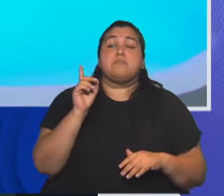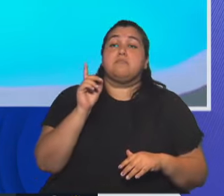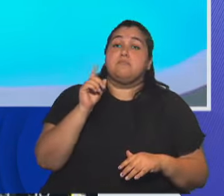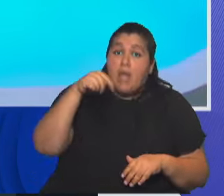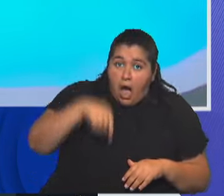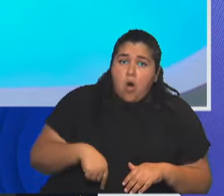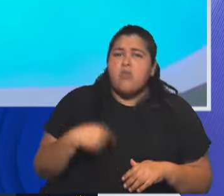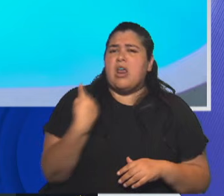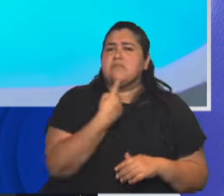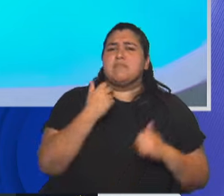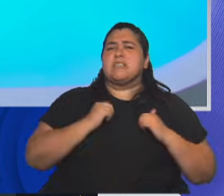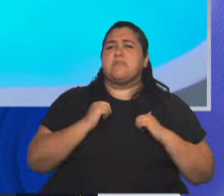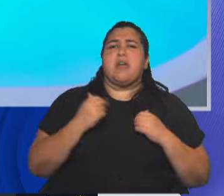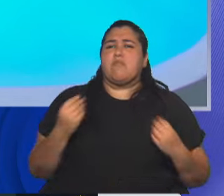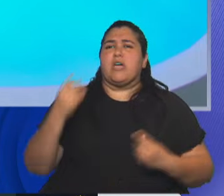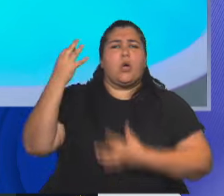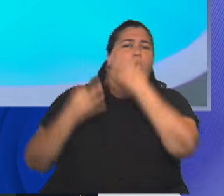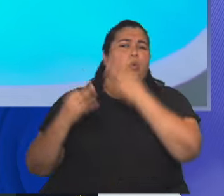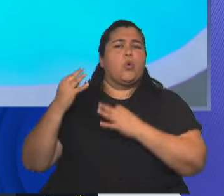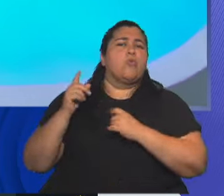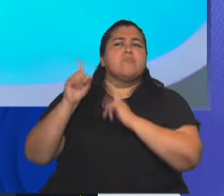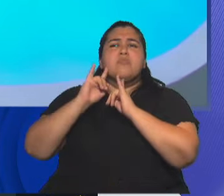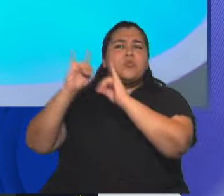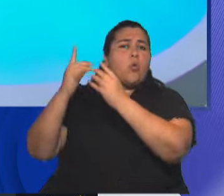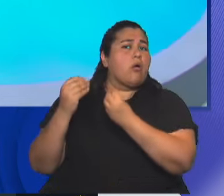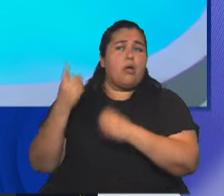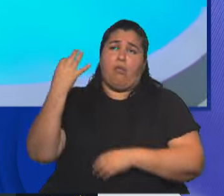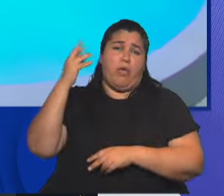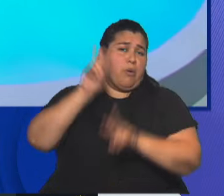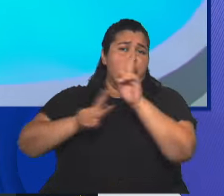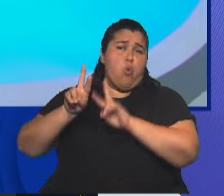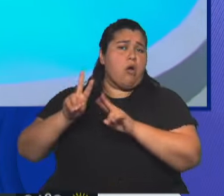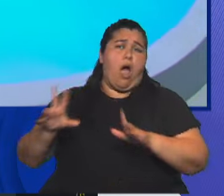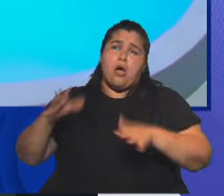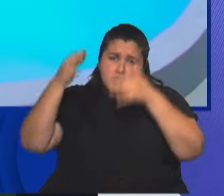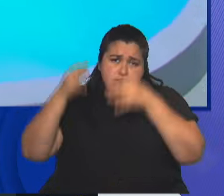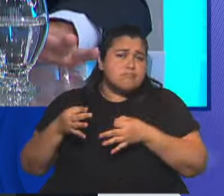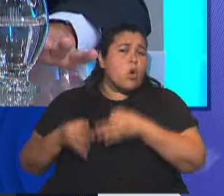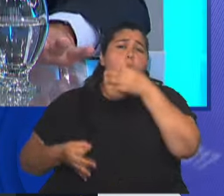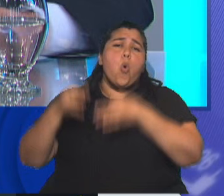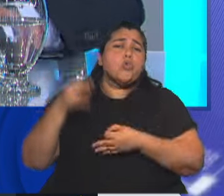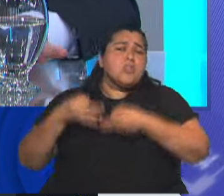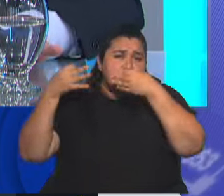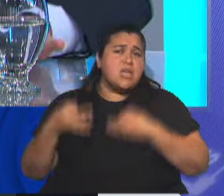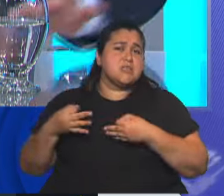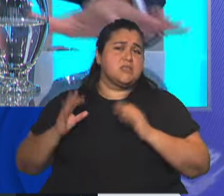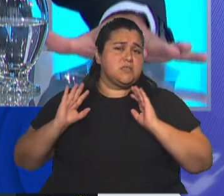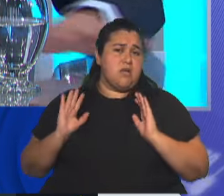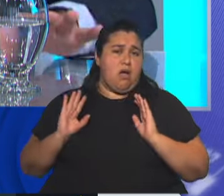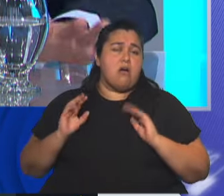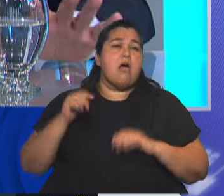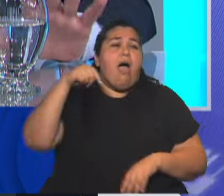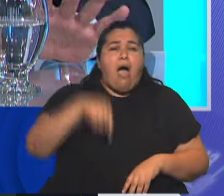Ahora, ¿qué esperamos de la corte? Que se ajusta. Acá hay un régimen que cambió. En la Argentina